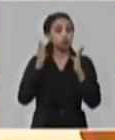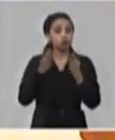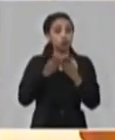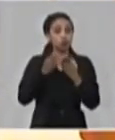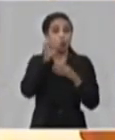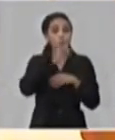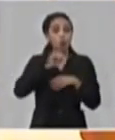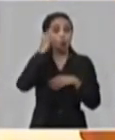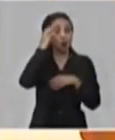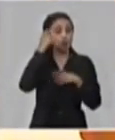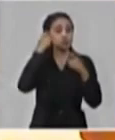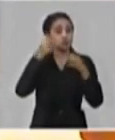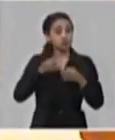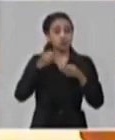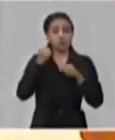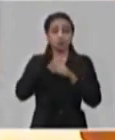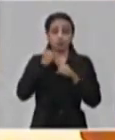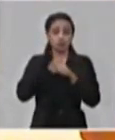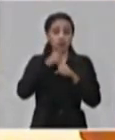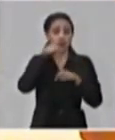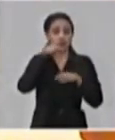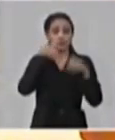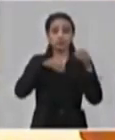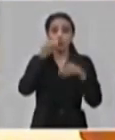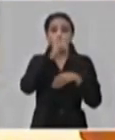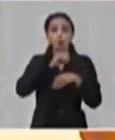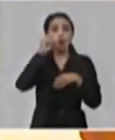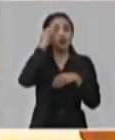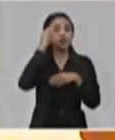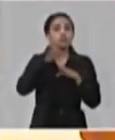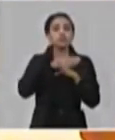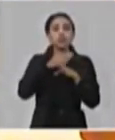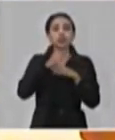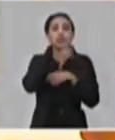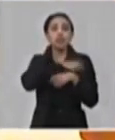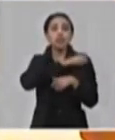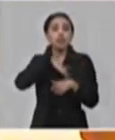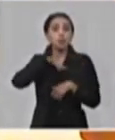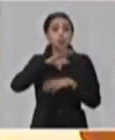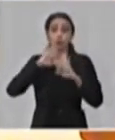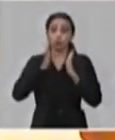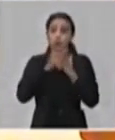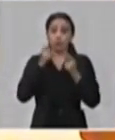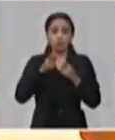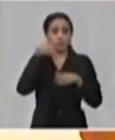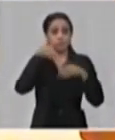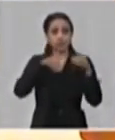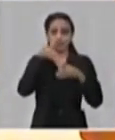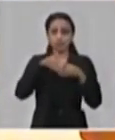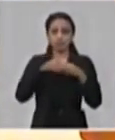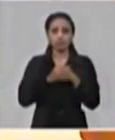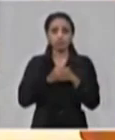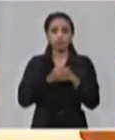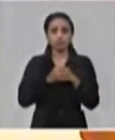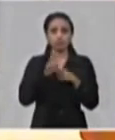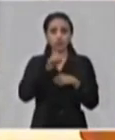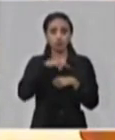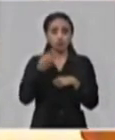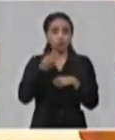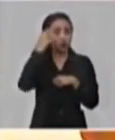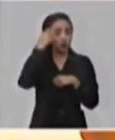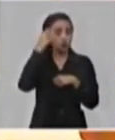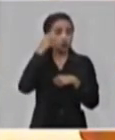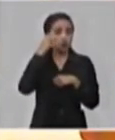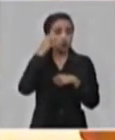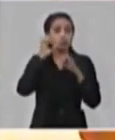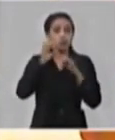los organismos, las organizaciones y el pueblo en general. Nosotros como gobierno, bajo